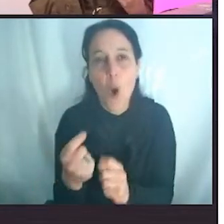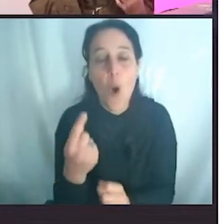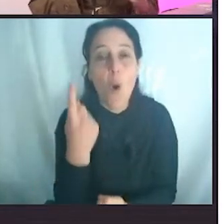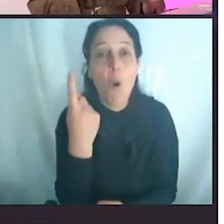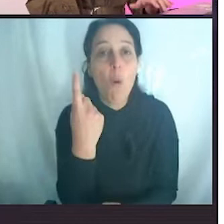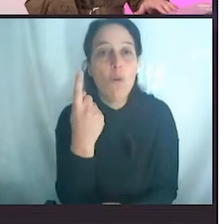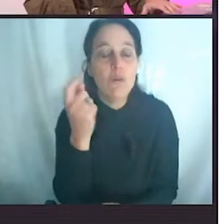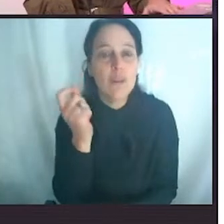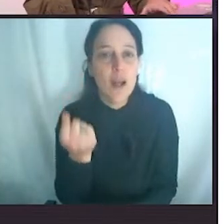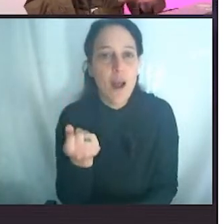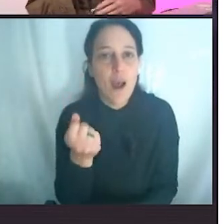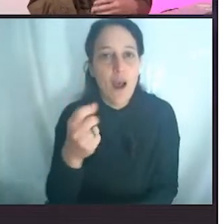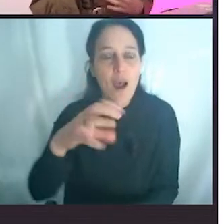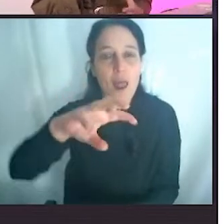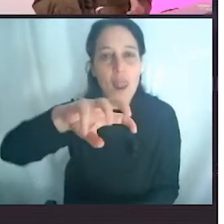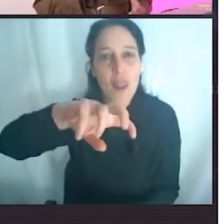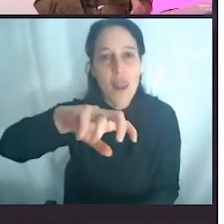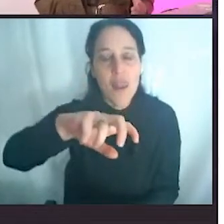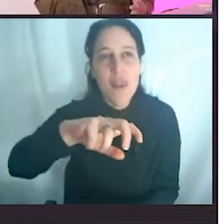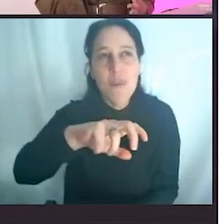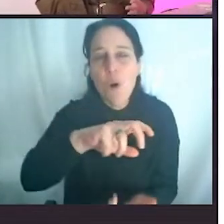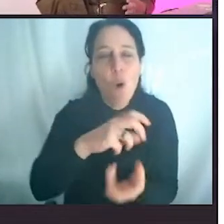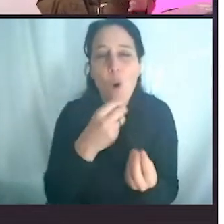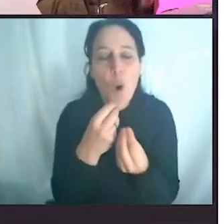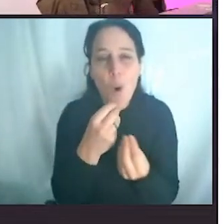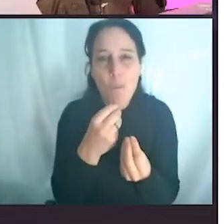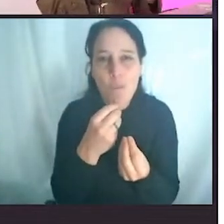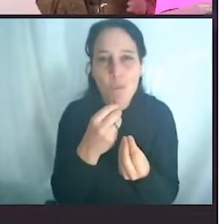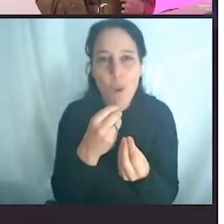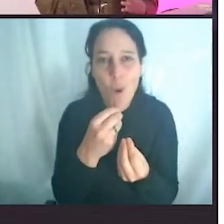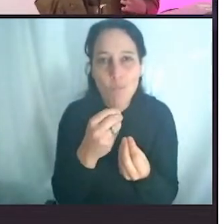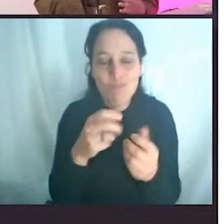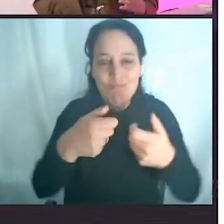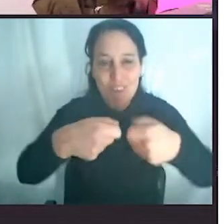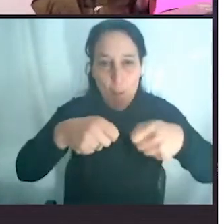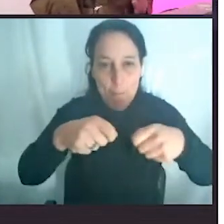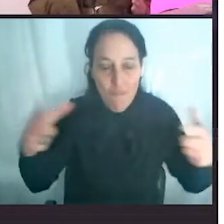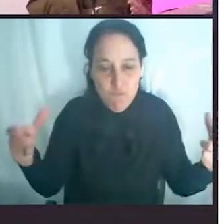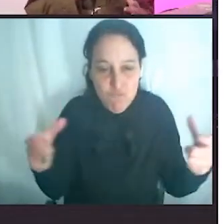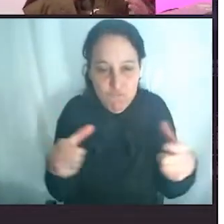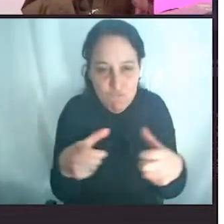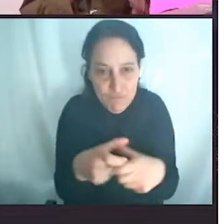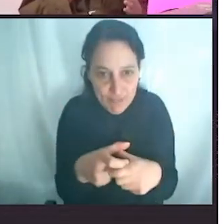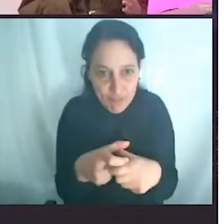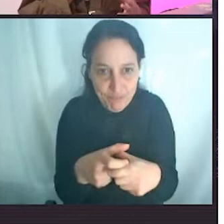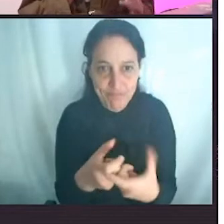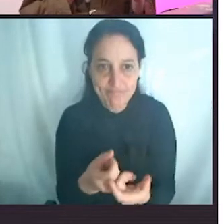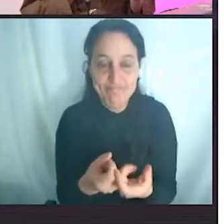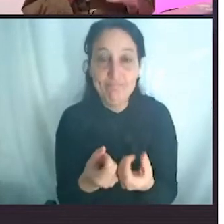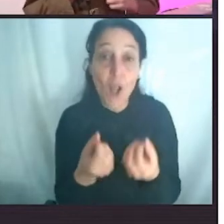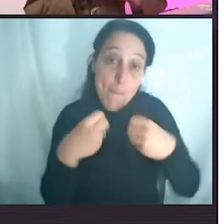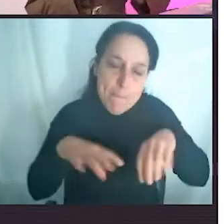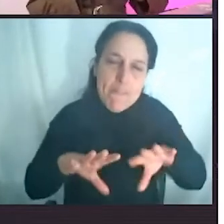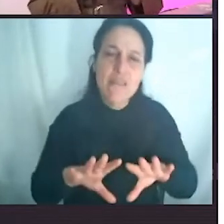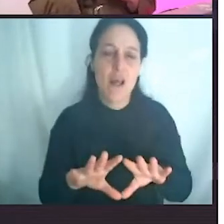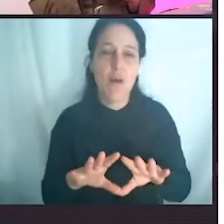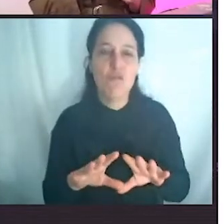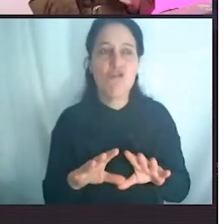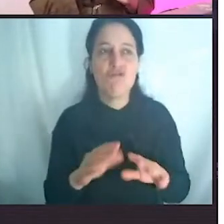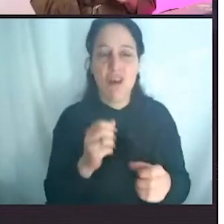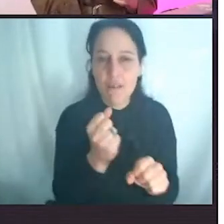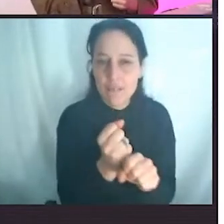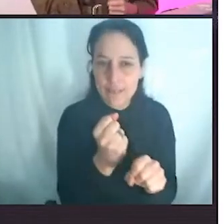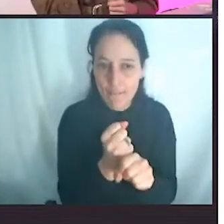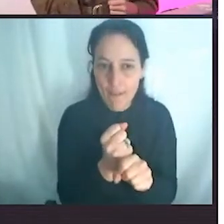plástico. ¿Cómo podemos hacer para evitar? Por eso fue que cuando empezamos con Amplastify, nuestra empresa, empezamos con la